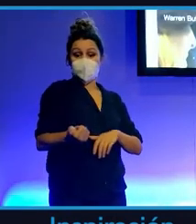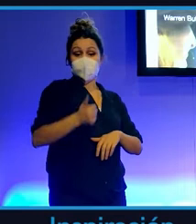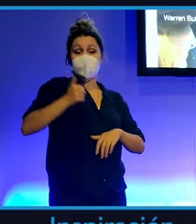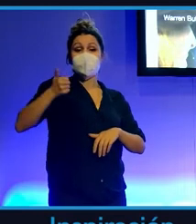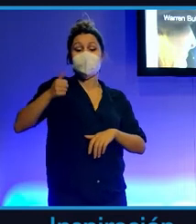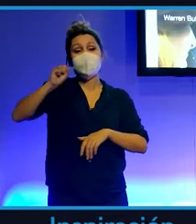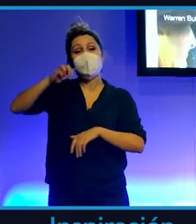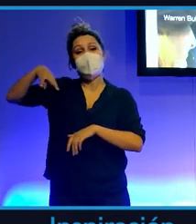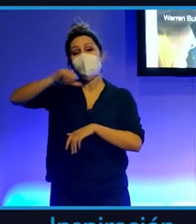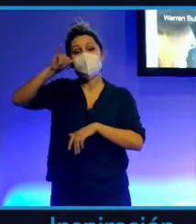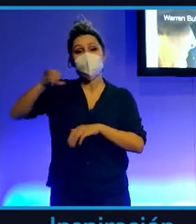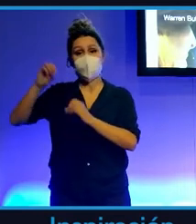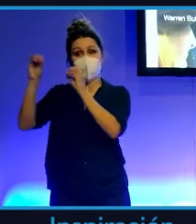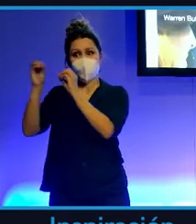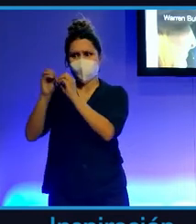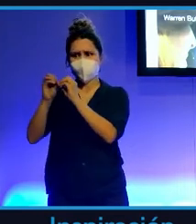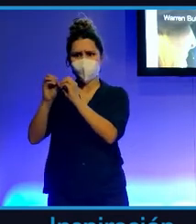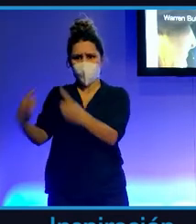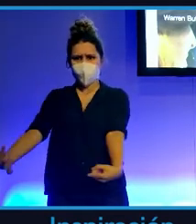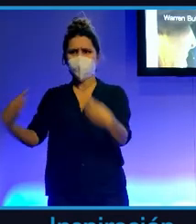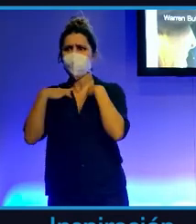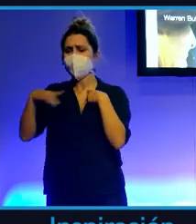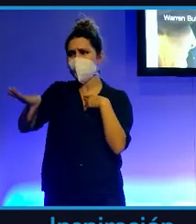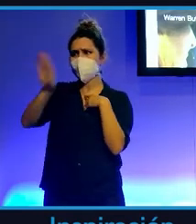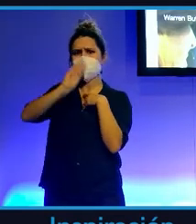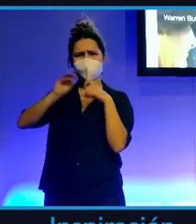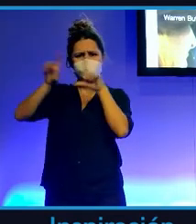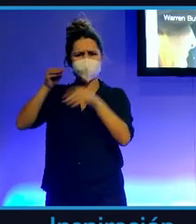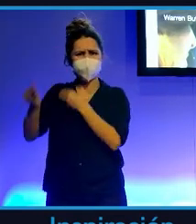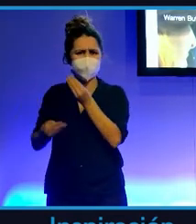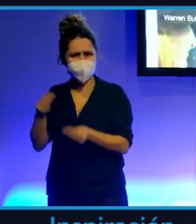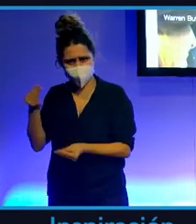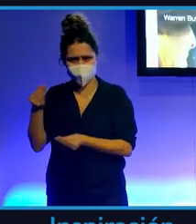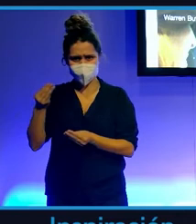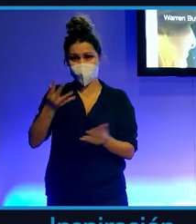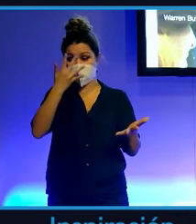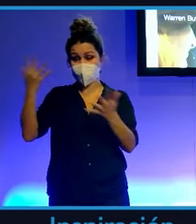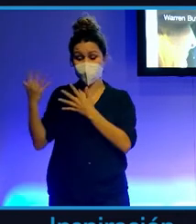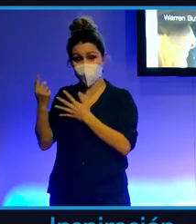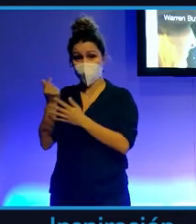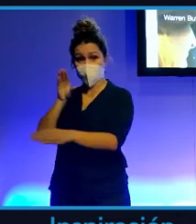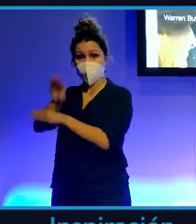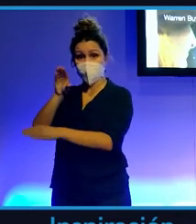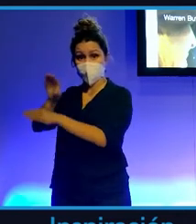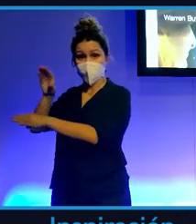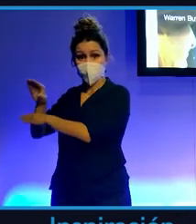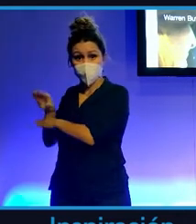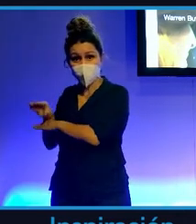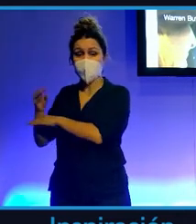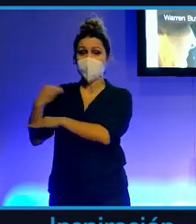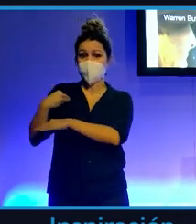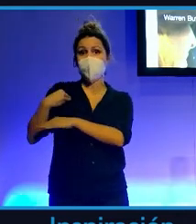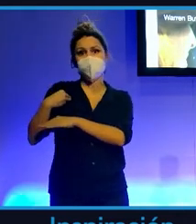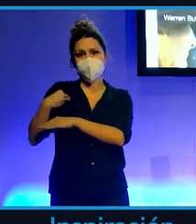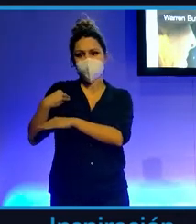y Google porque no entendió qué hacían estas empresas. Cualquiera que hubiera invertido en últimos 10 años en estas dos empresas se habría hecho de oro. Él